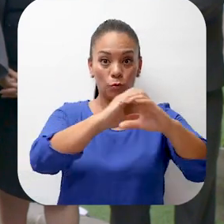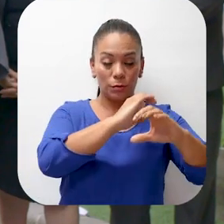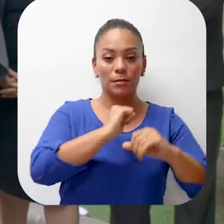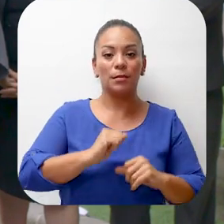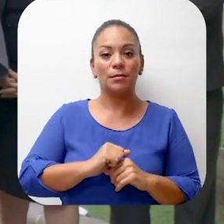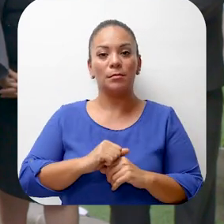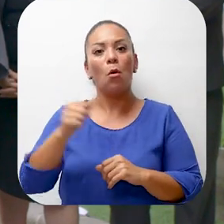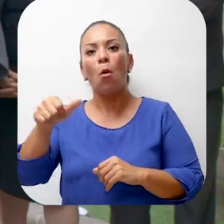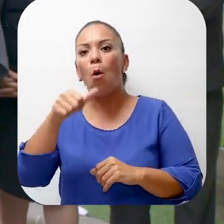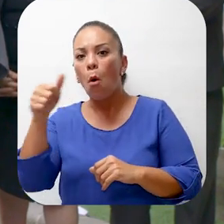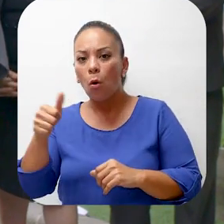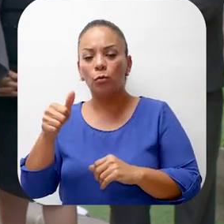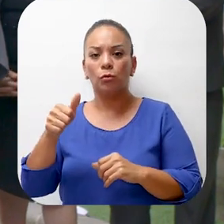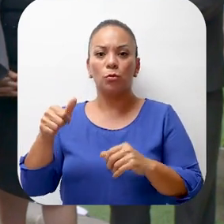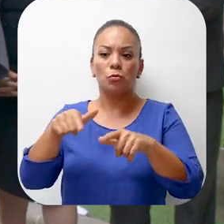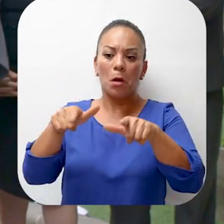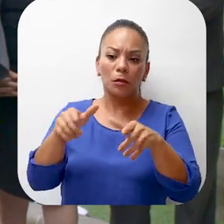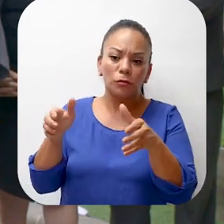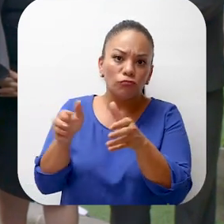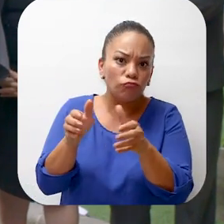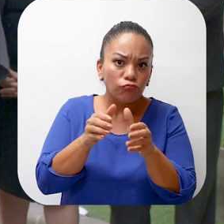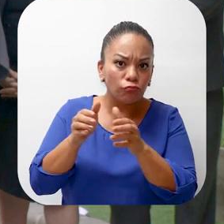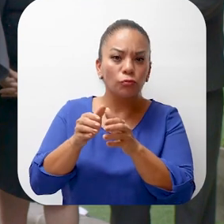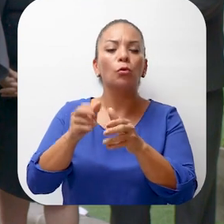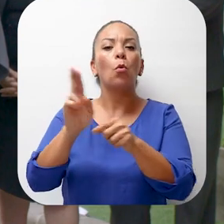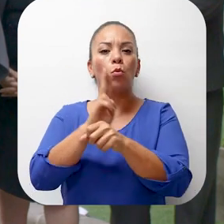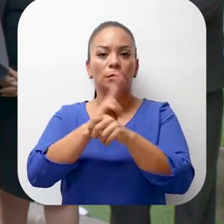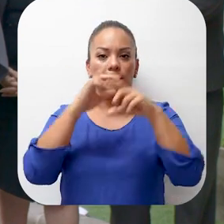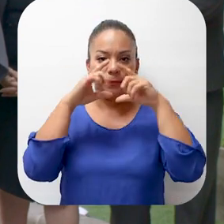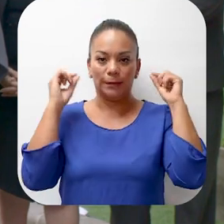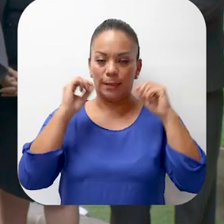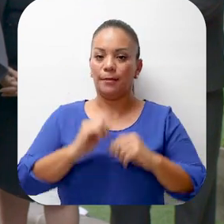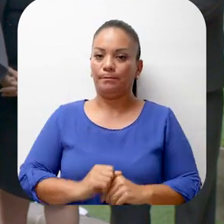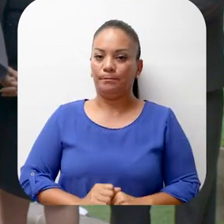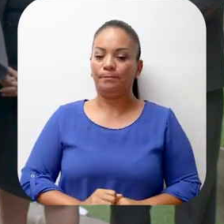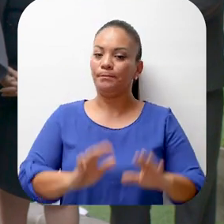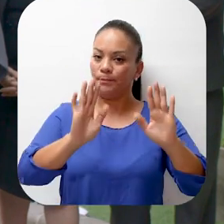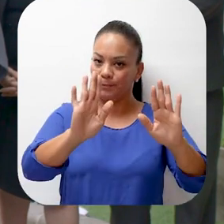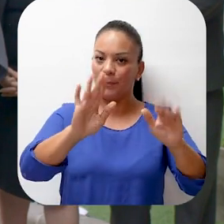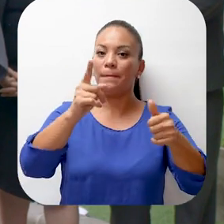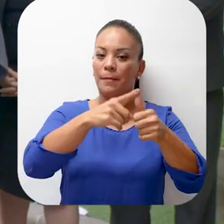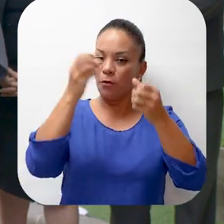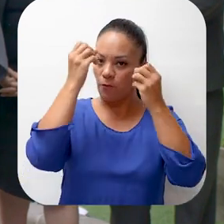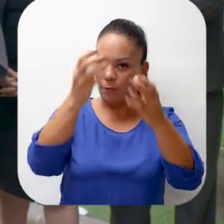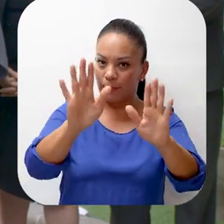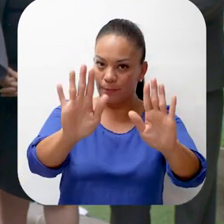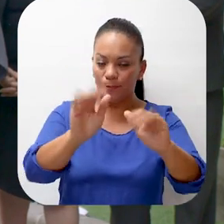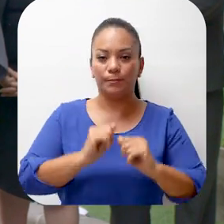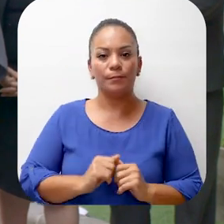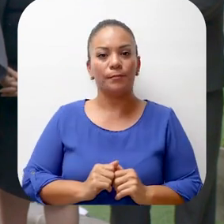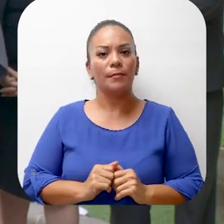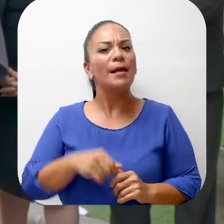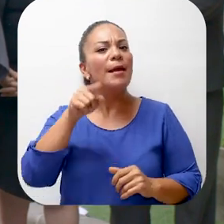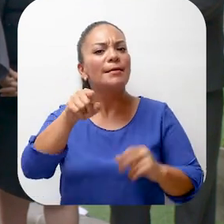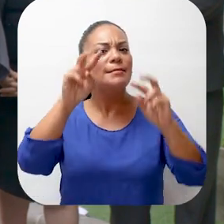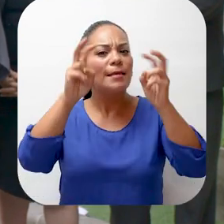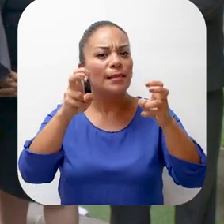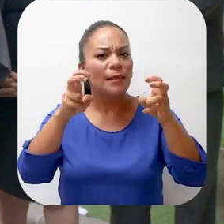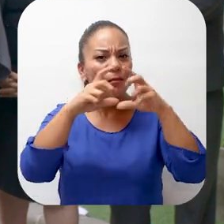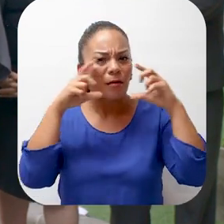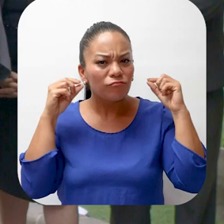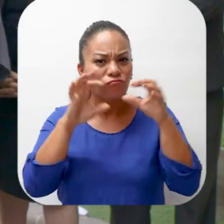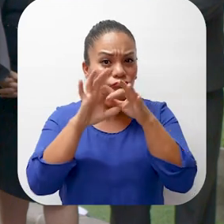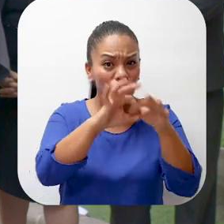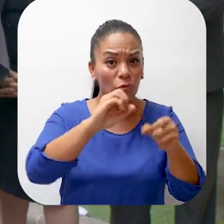buses y en otros espacios confinados usen máscara. Primero, déjenme decirles que esto no tiene nada